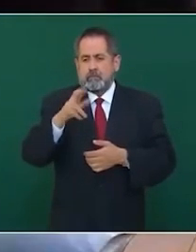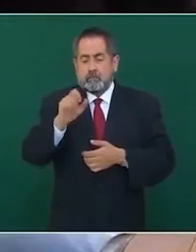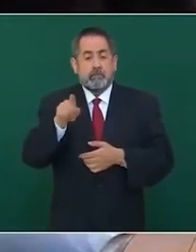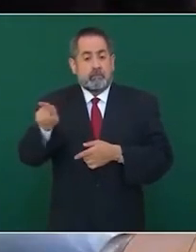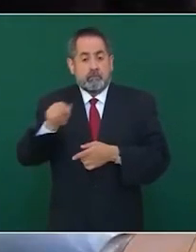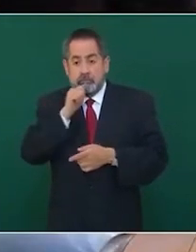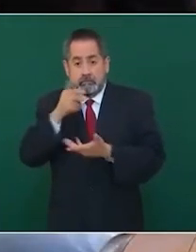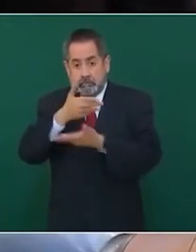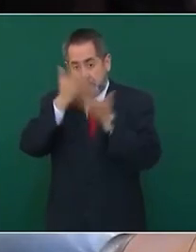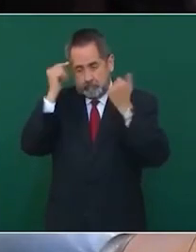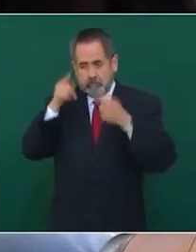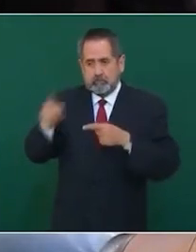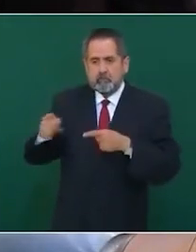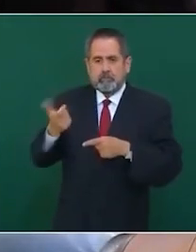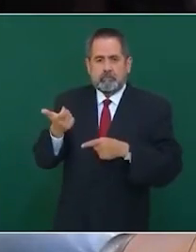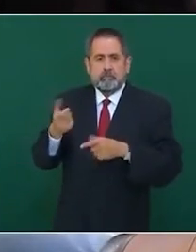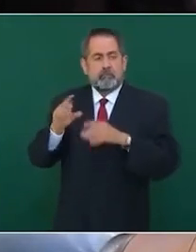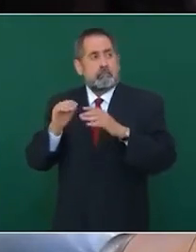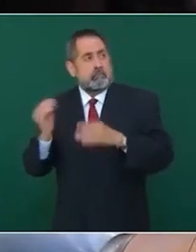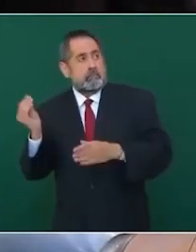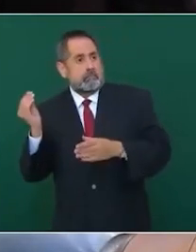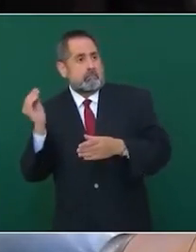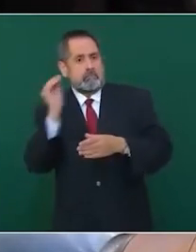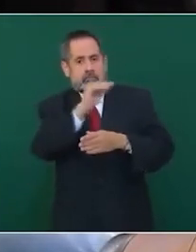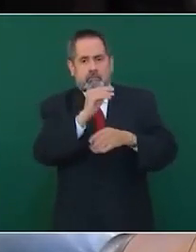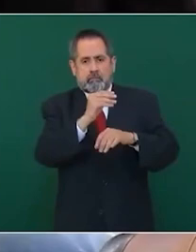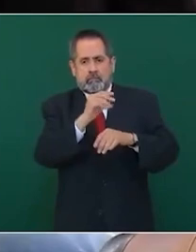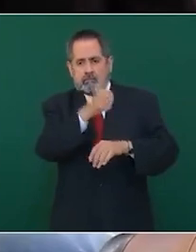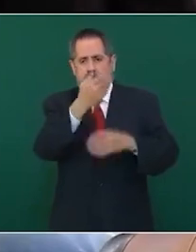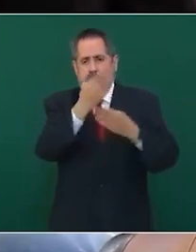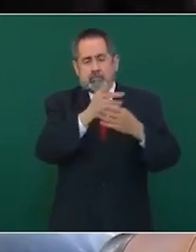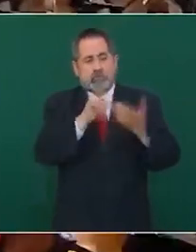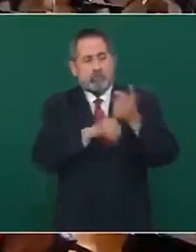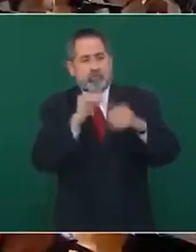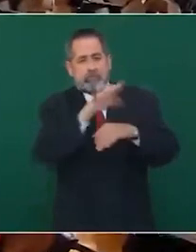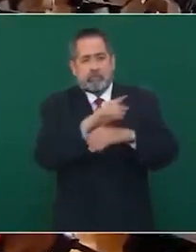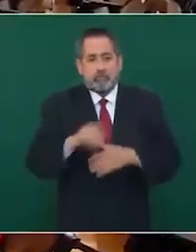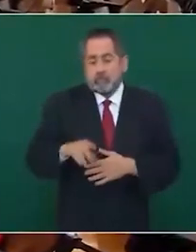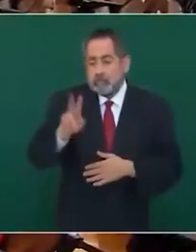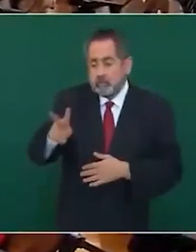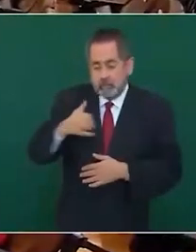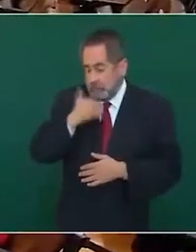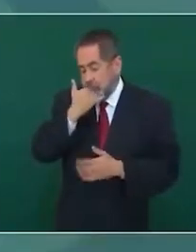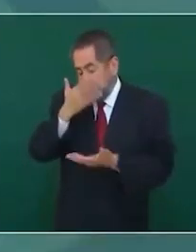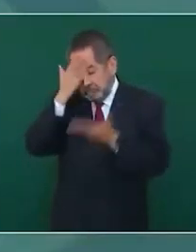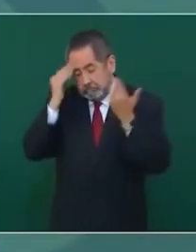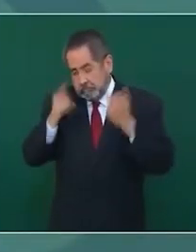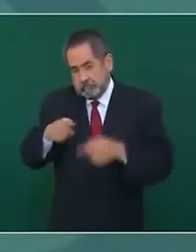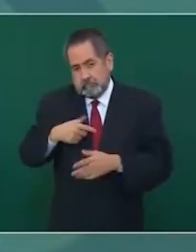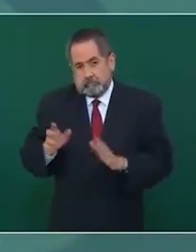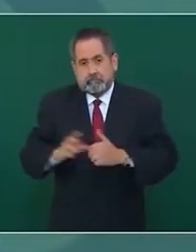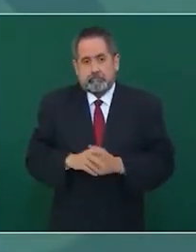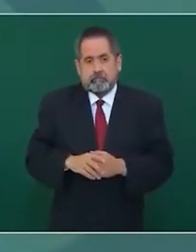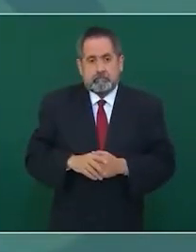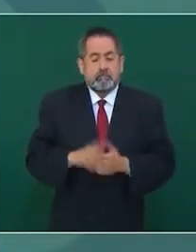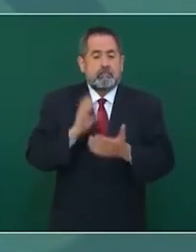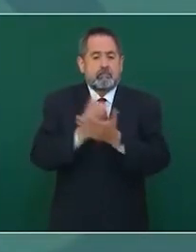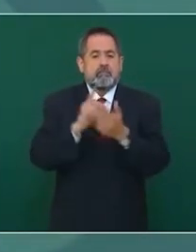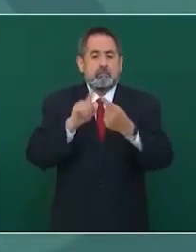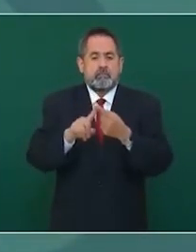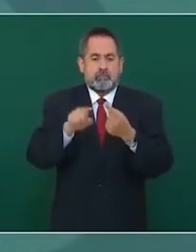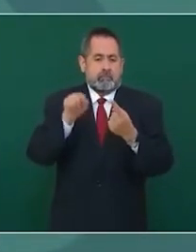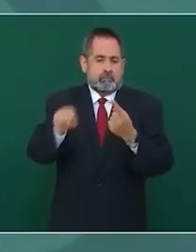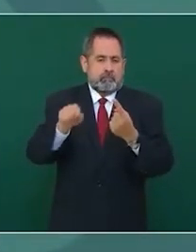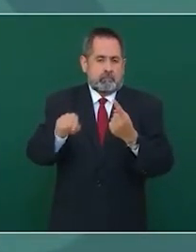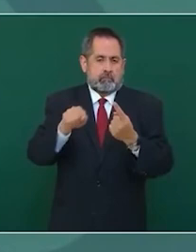no tenía conocimiento que tenía dinero en estos paraísos fiscales, presidente? No, no tenía conocimiento. El único caso es el